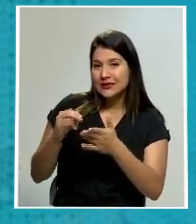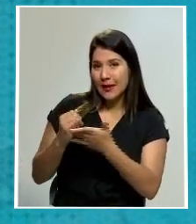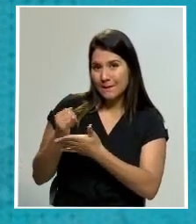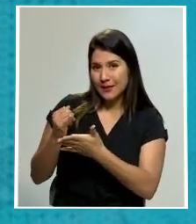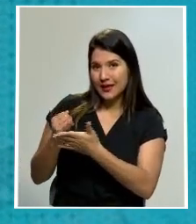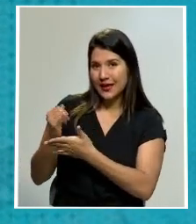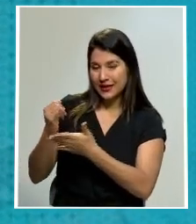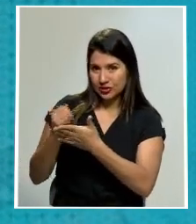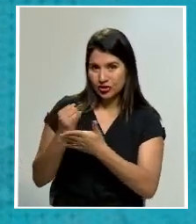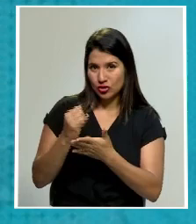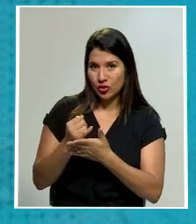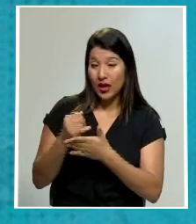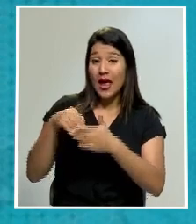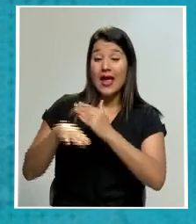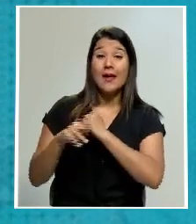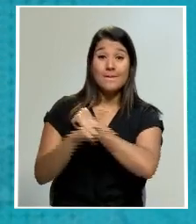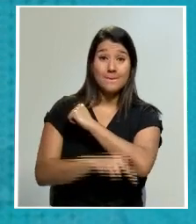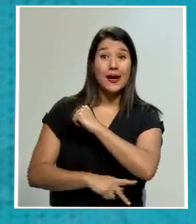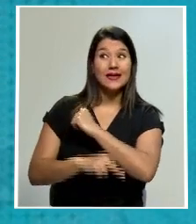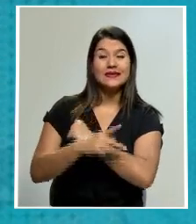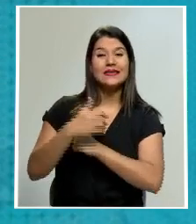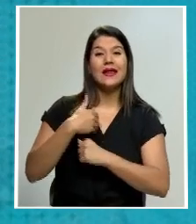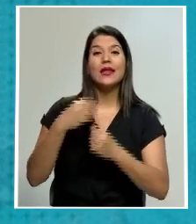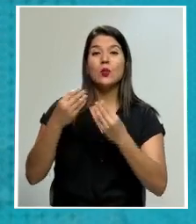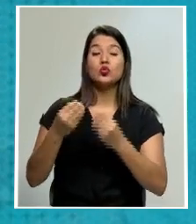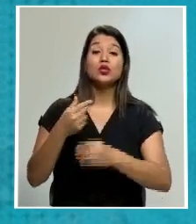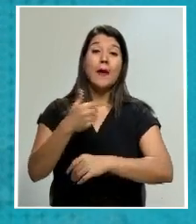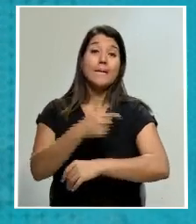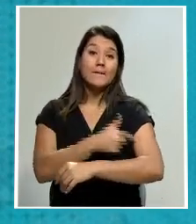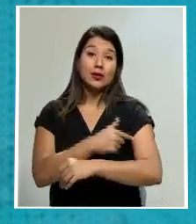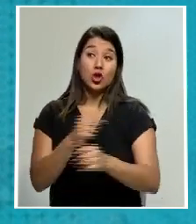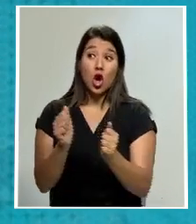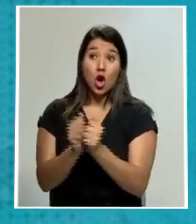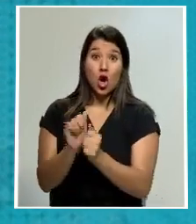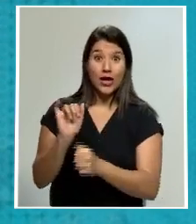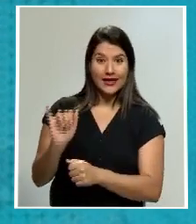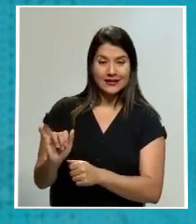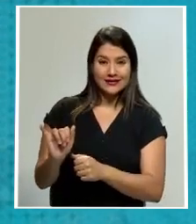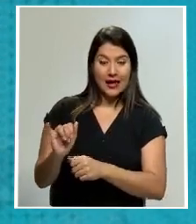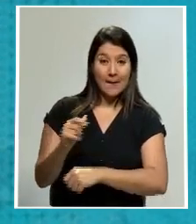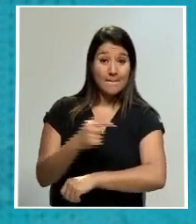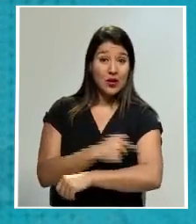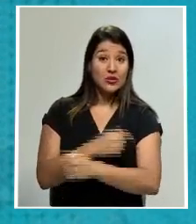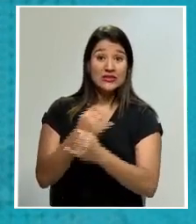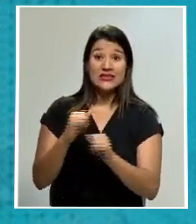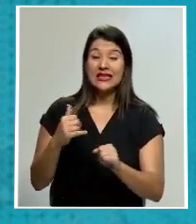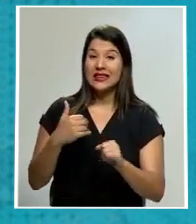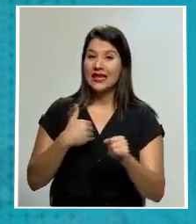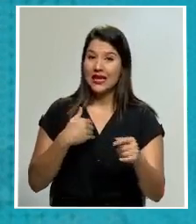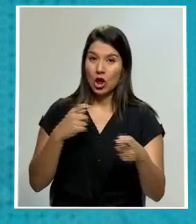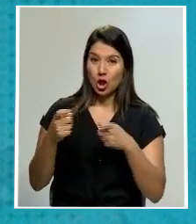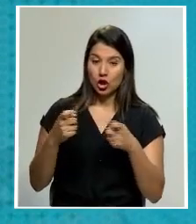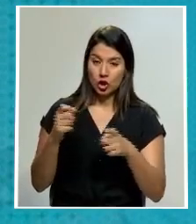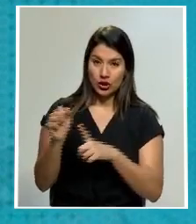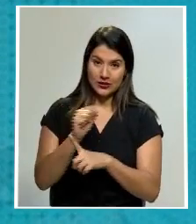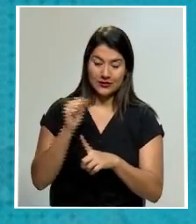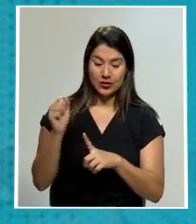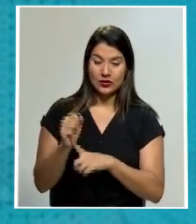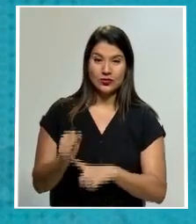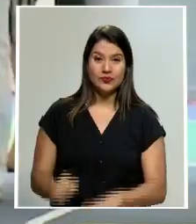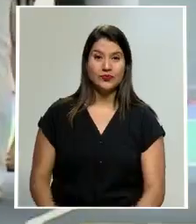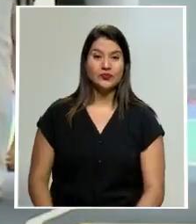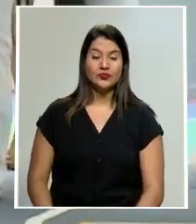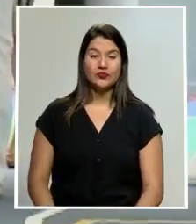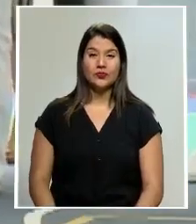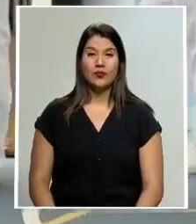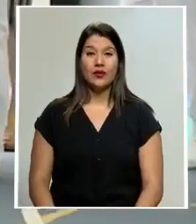tenido una alta cobertura de vacunación predominantemente con esta vacuna sin obtener un control de la situación epidémica